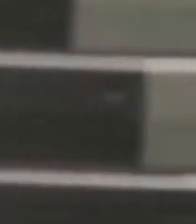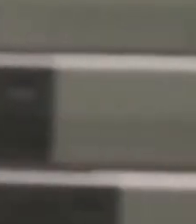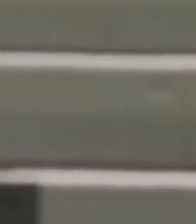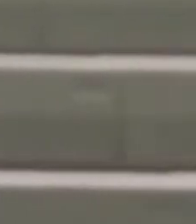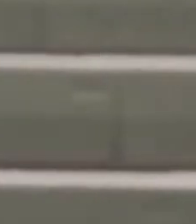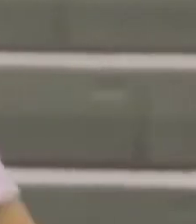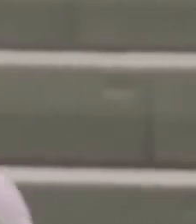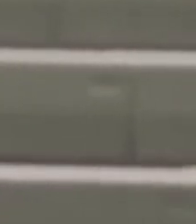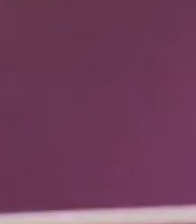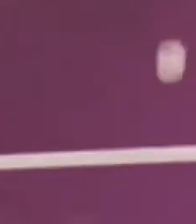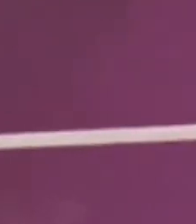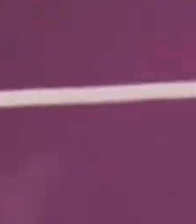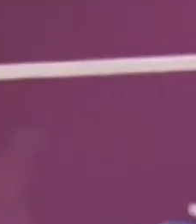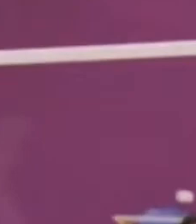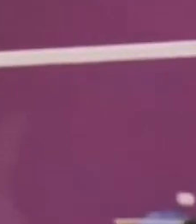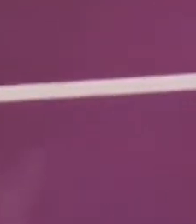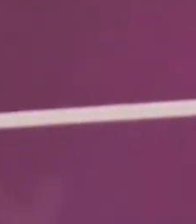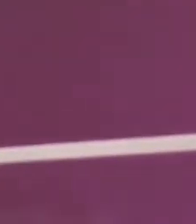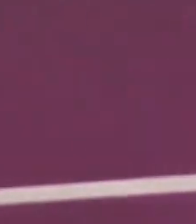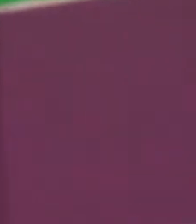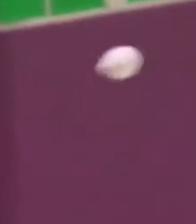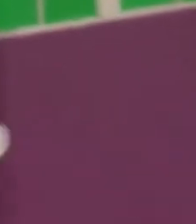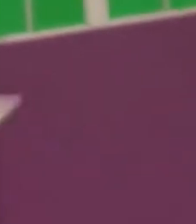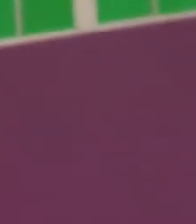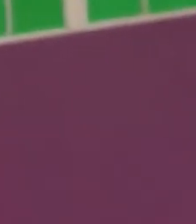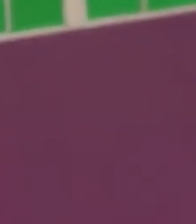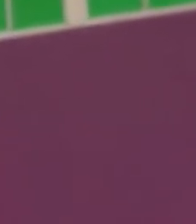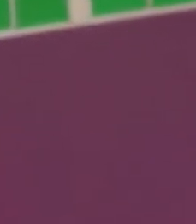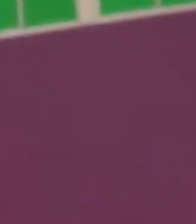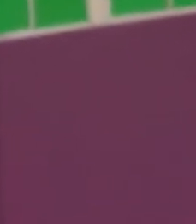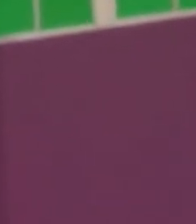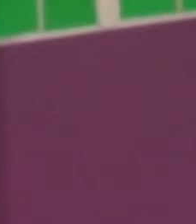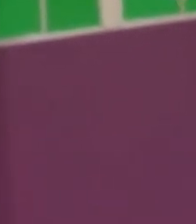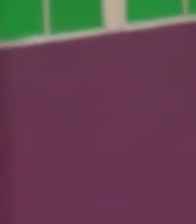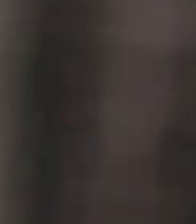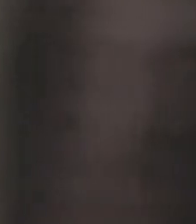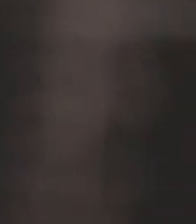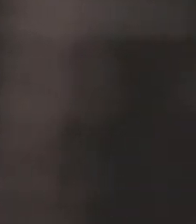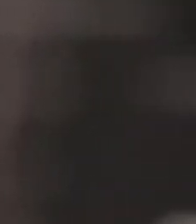años perdí el brazo, base a ello tengo una discapacidad física.